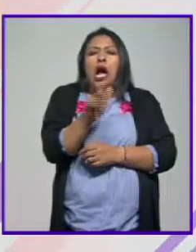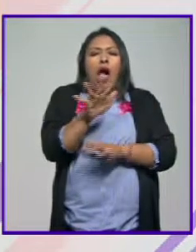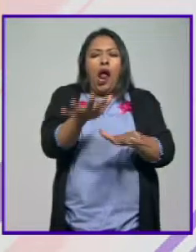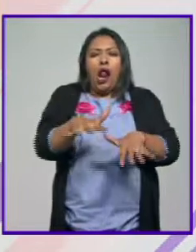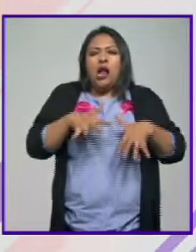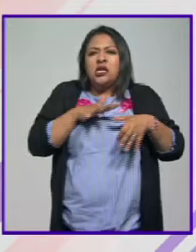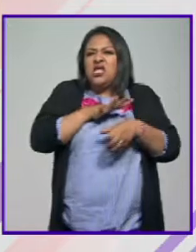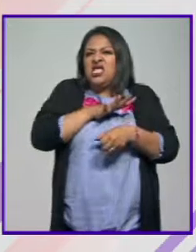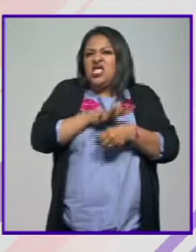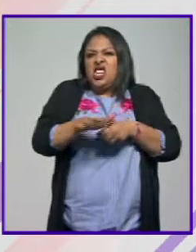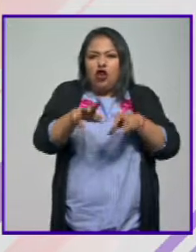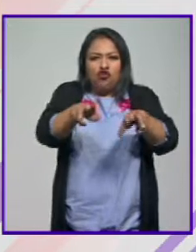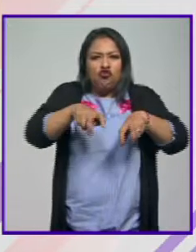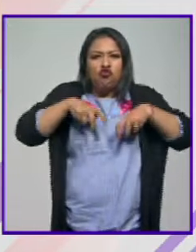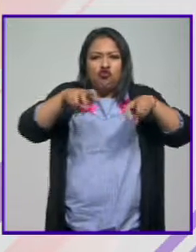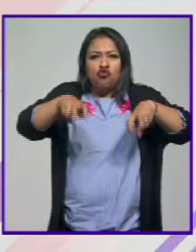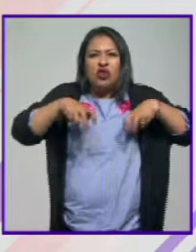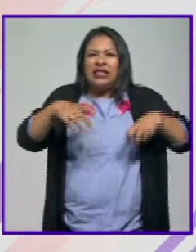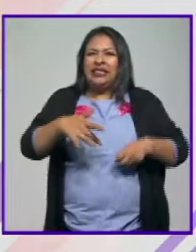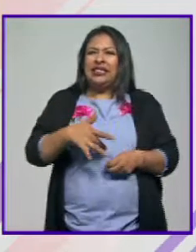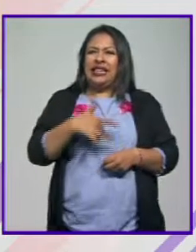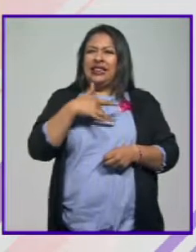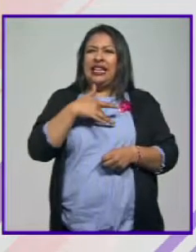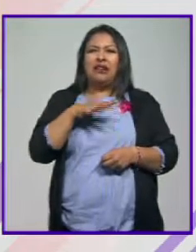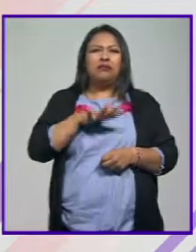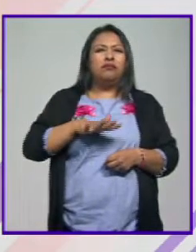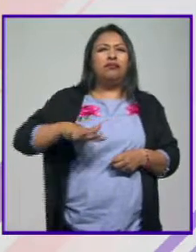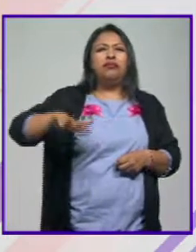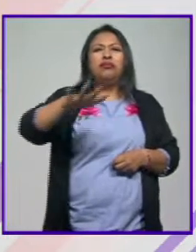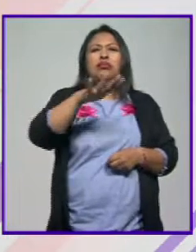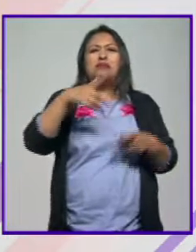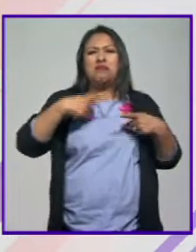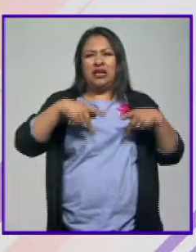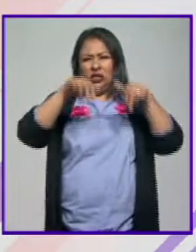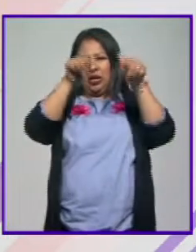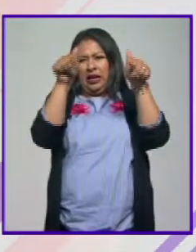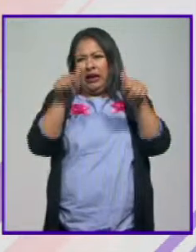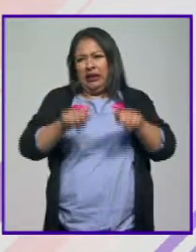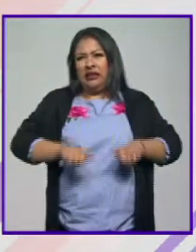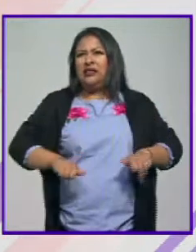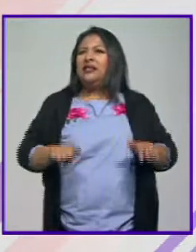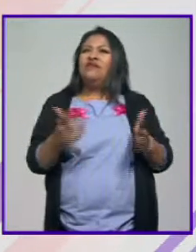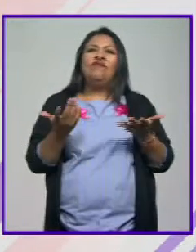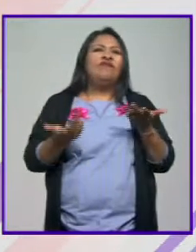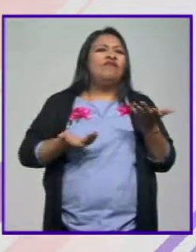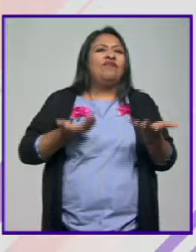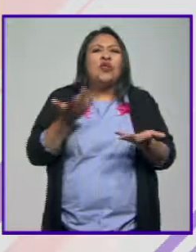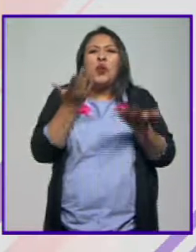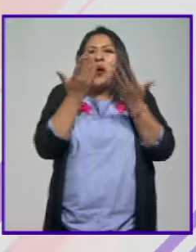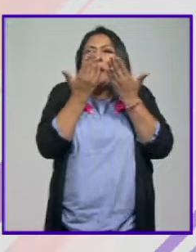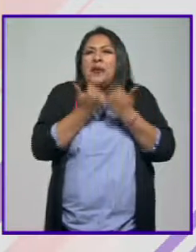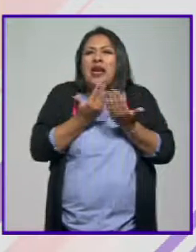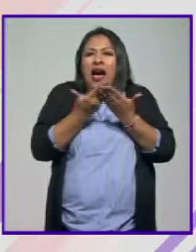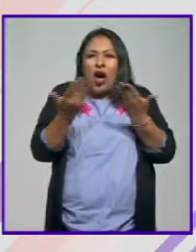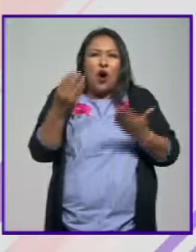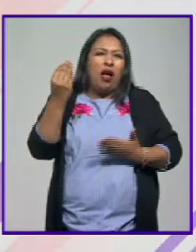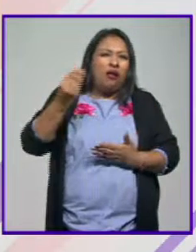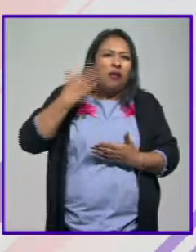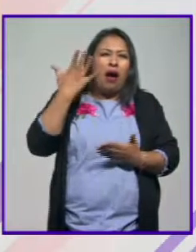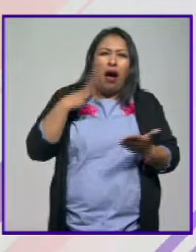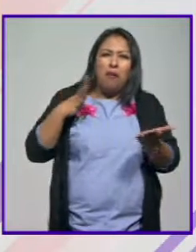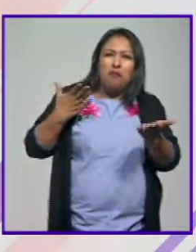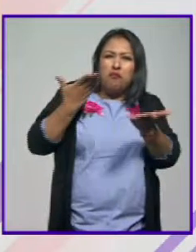lleno y lo que se sintió es que los artistas más bien no encontraron en este foro